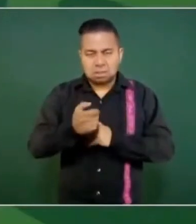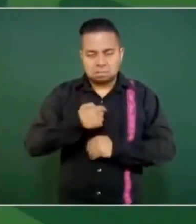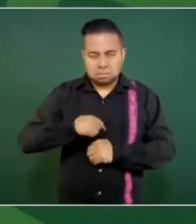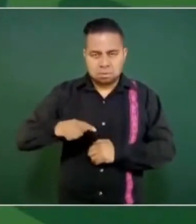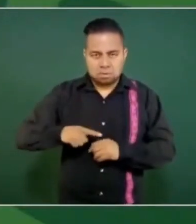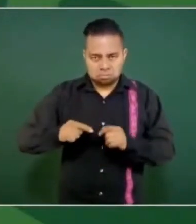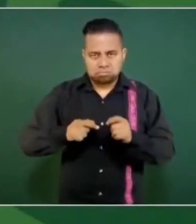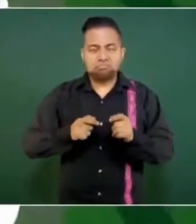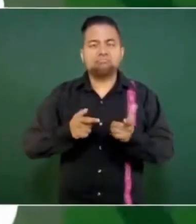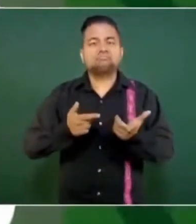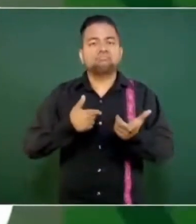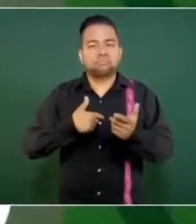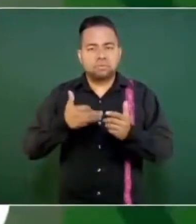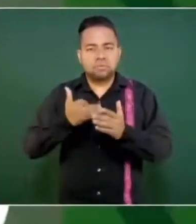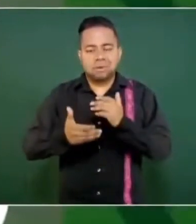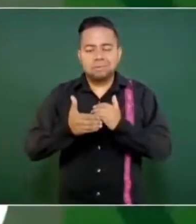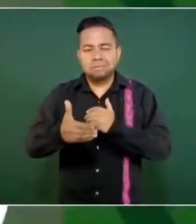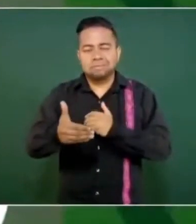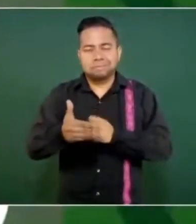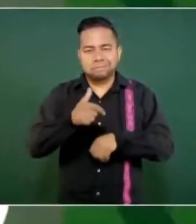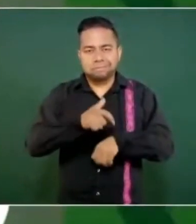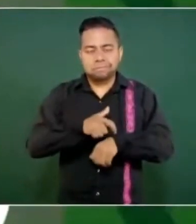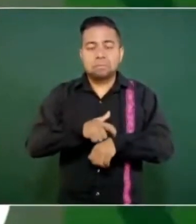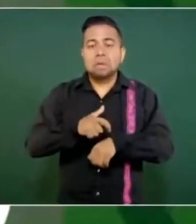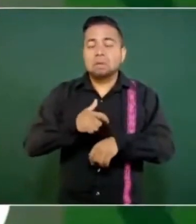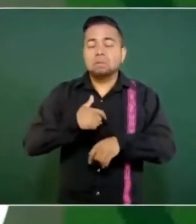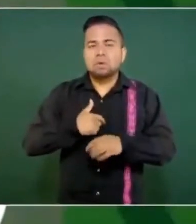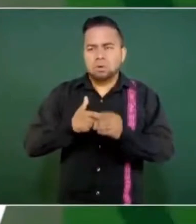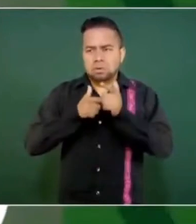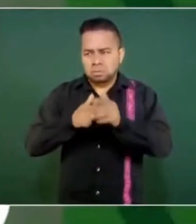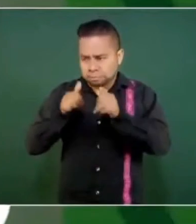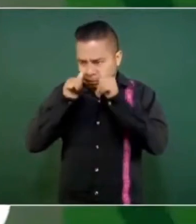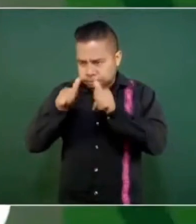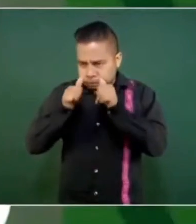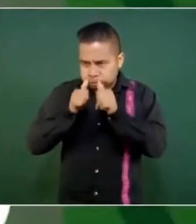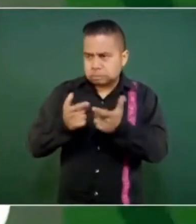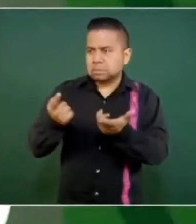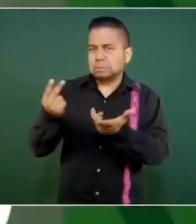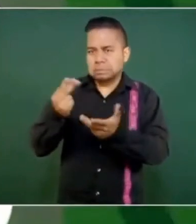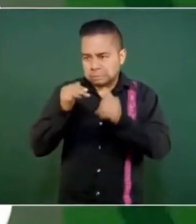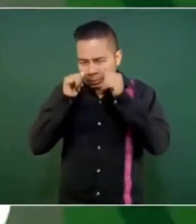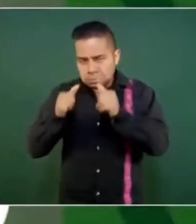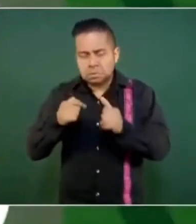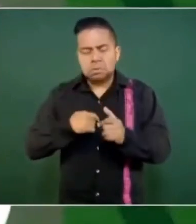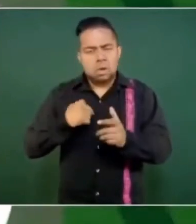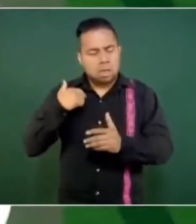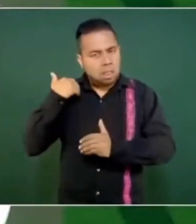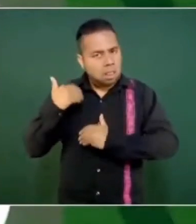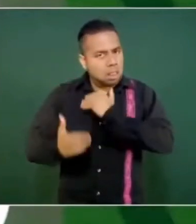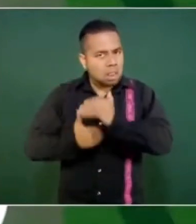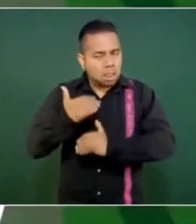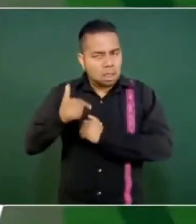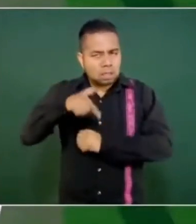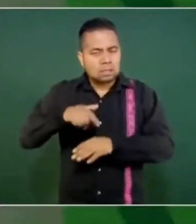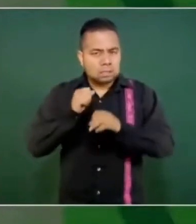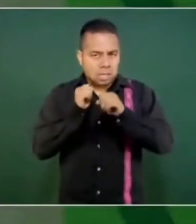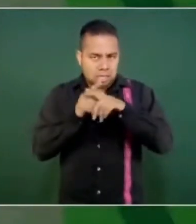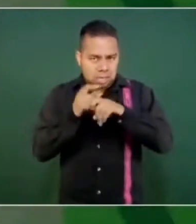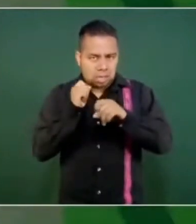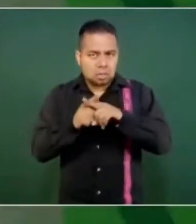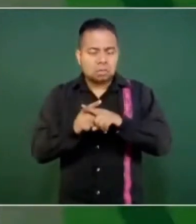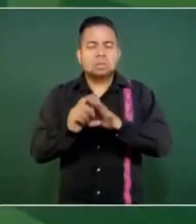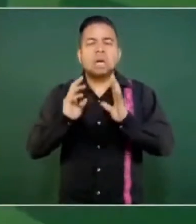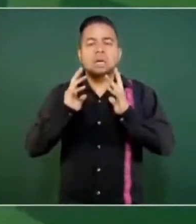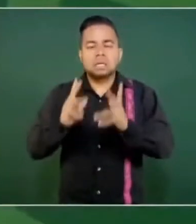seguir atendiendo peticiones, demandas. Hemos avanzado mucho. Aquí en Salina Cruz se han